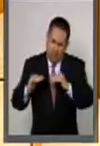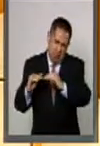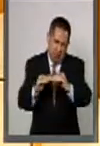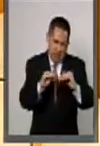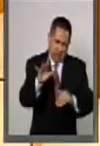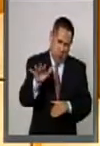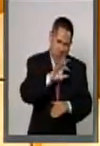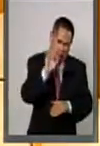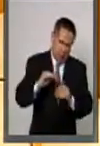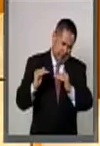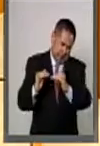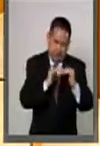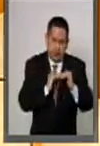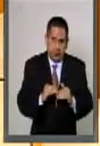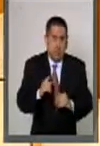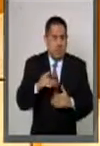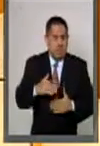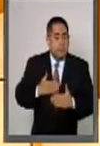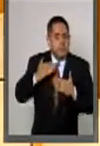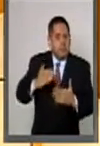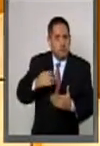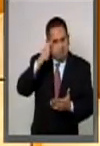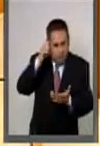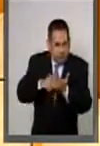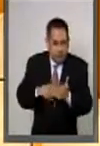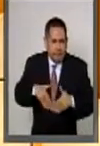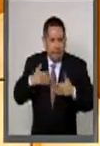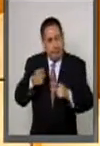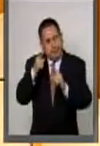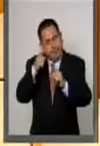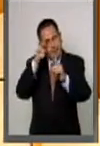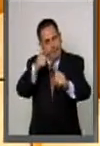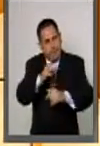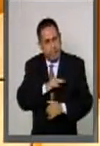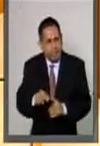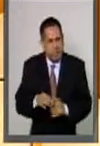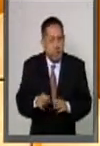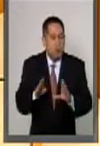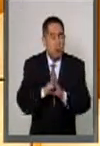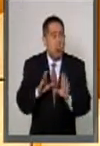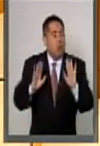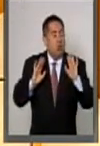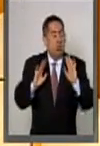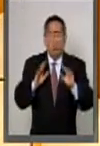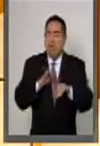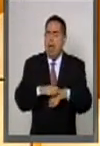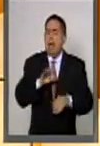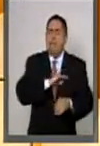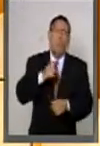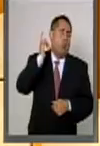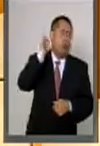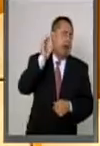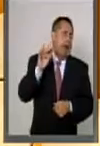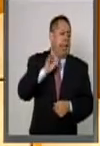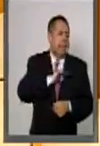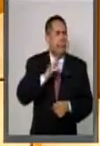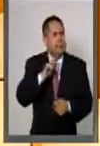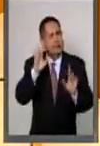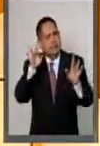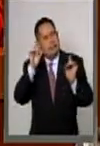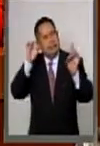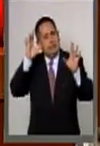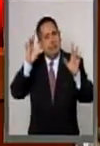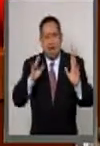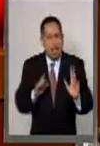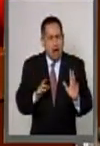Credibilidad y confianza son valores que tenemos que alcanzar, pero no se alcanzan sólo con fe, con varitas mágicas,